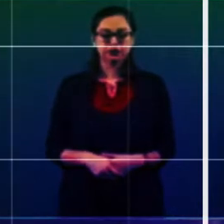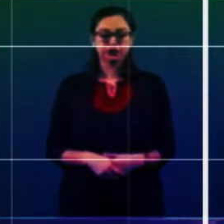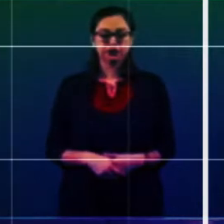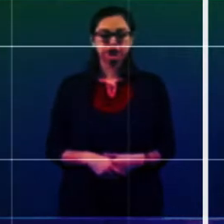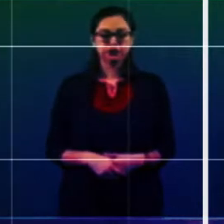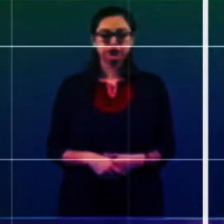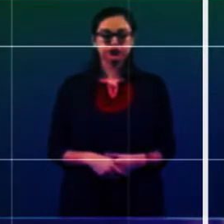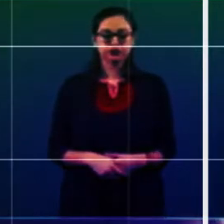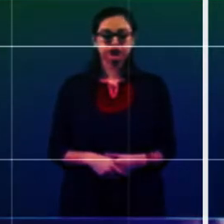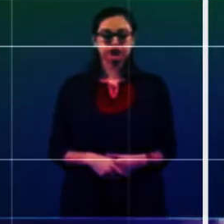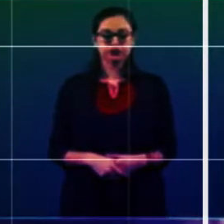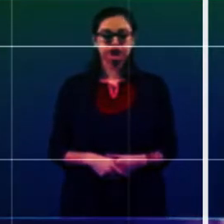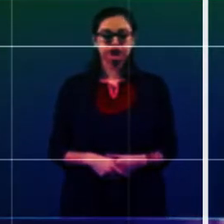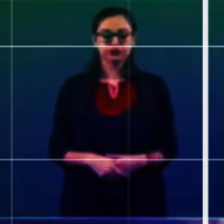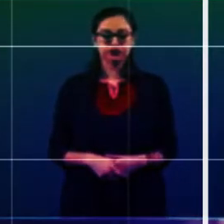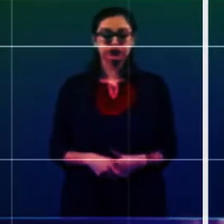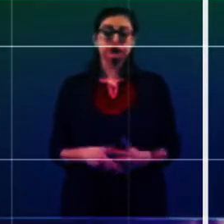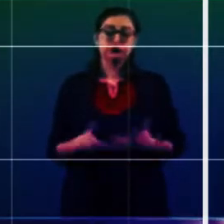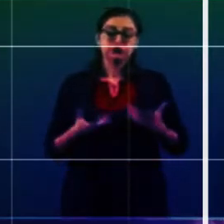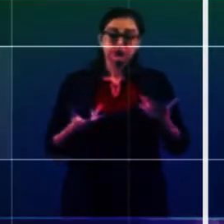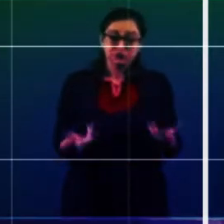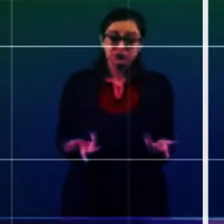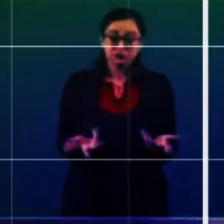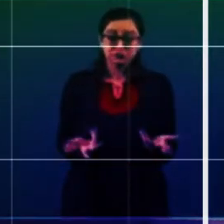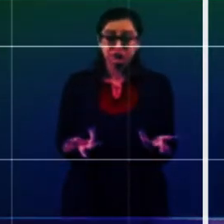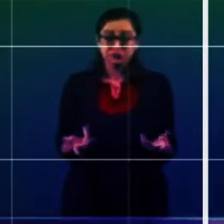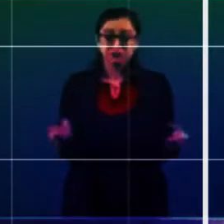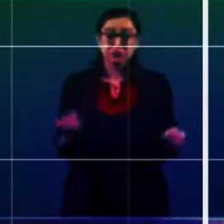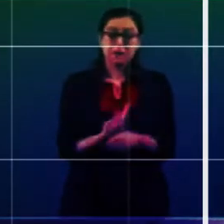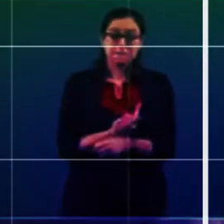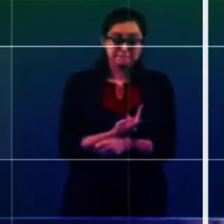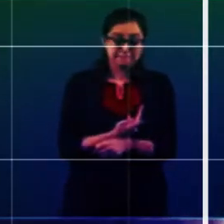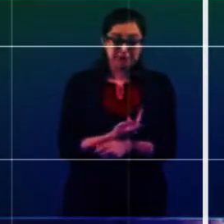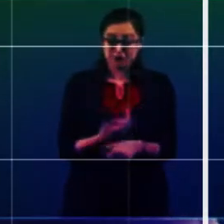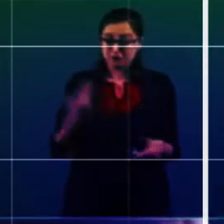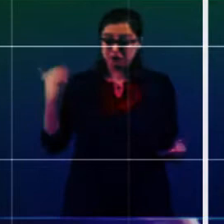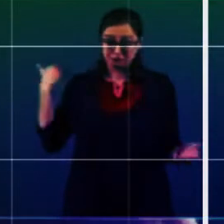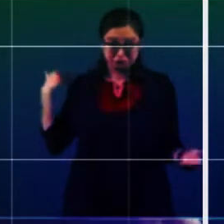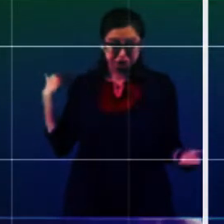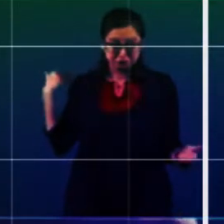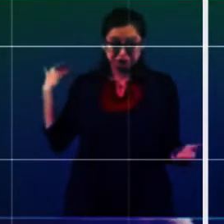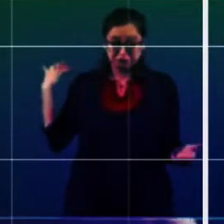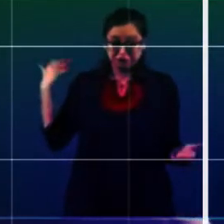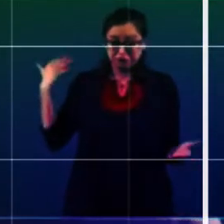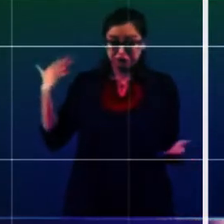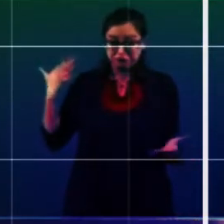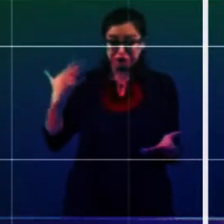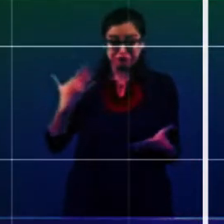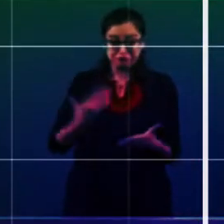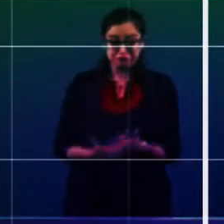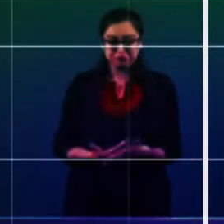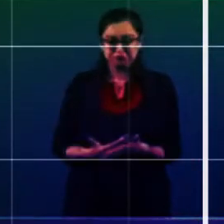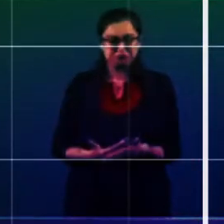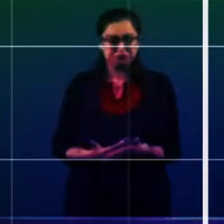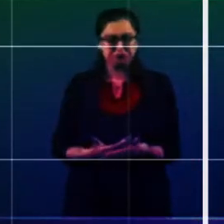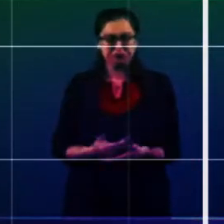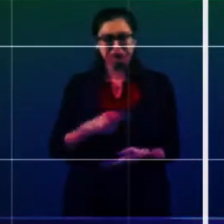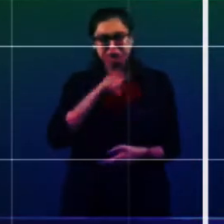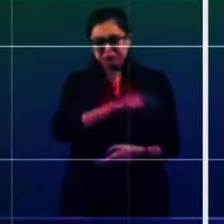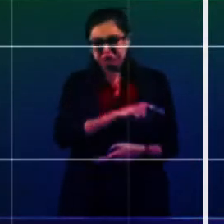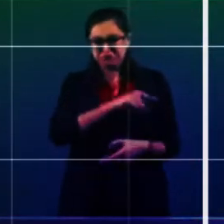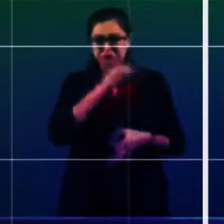como hasta ahora, que no ha pasado a más, a mayores,